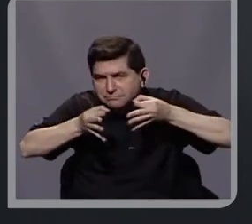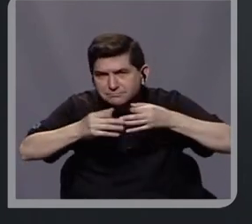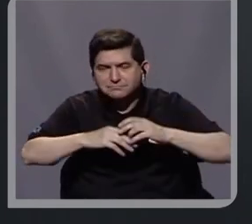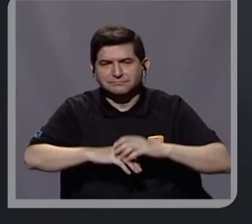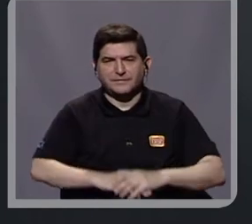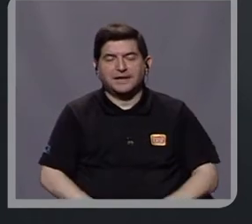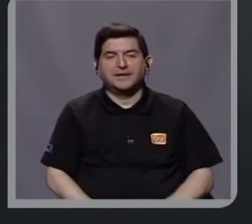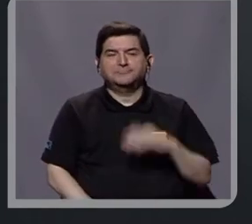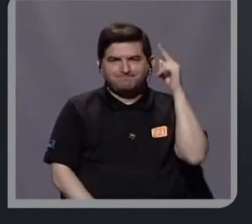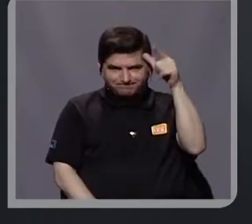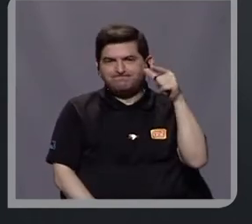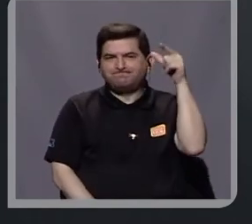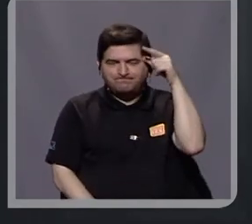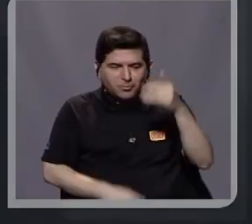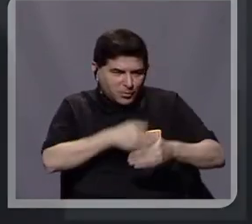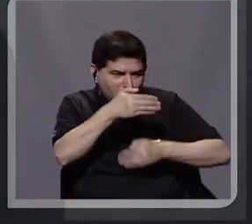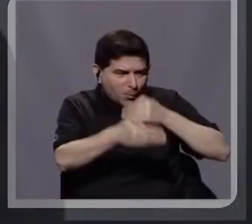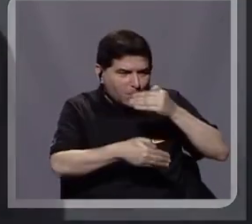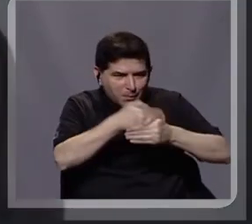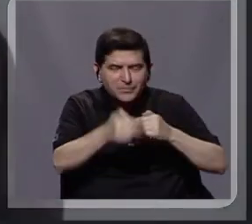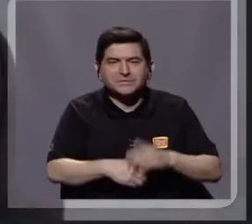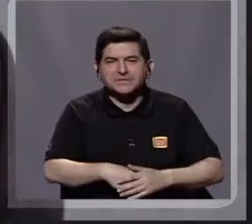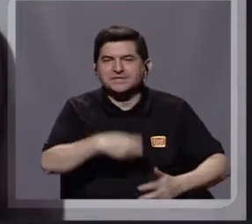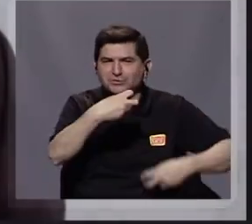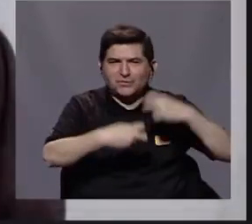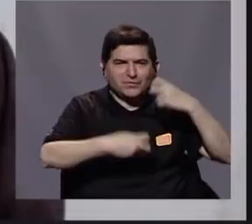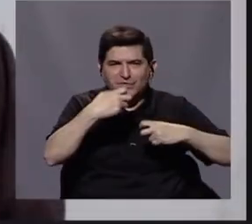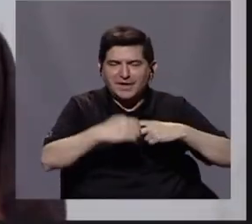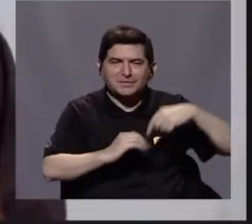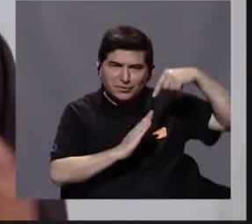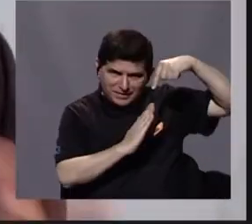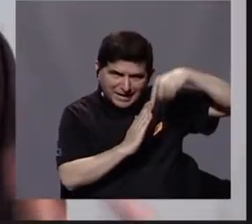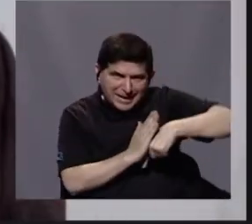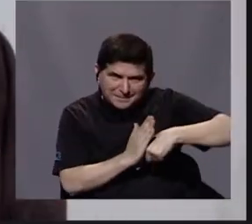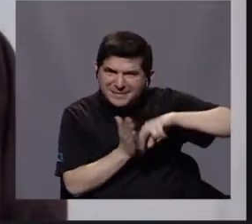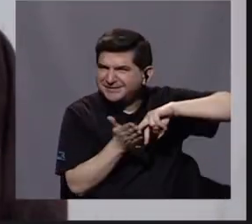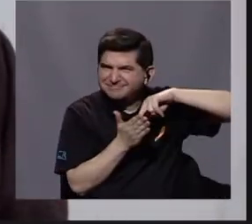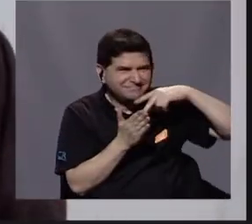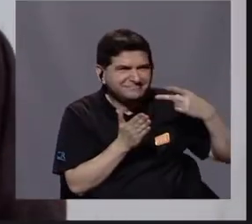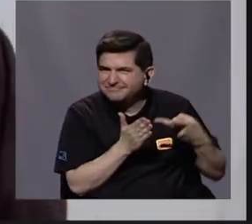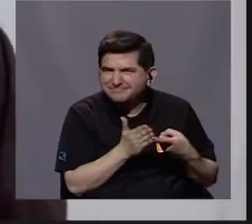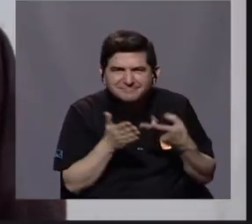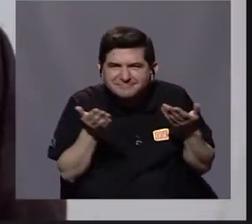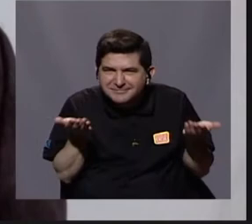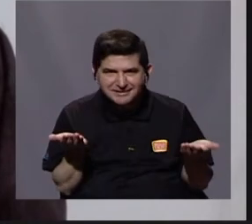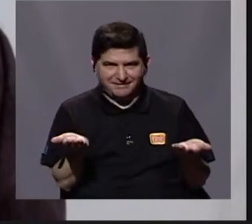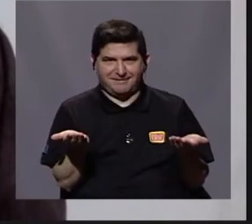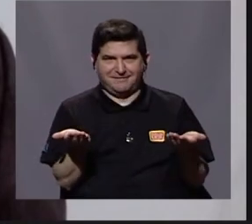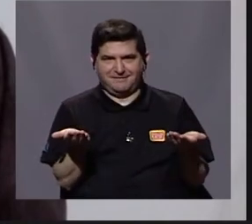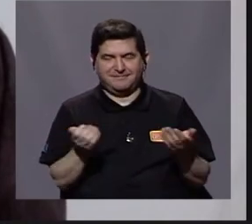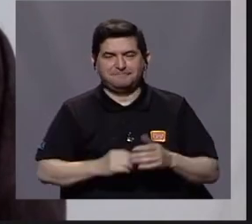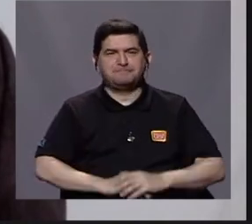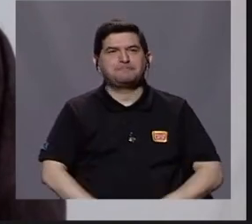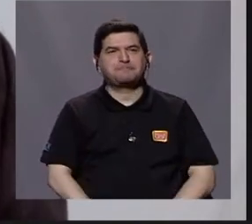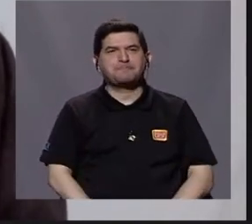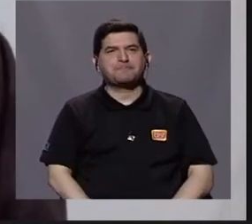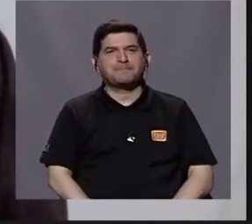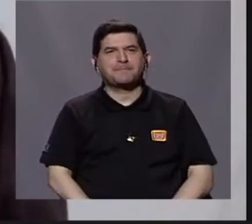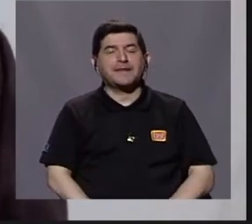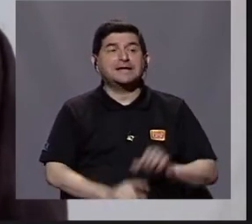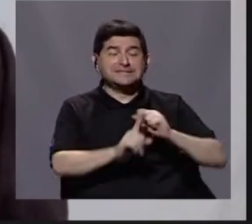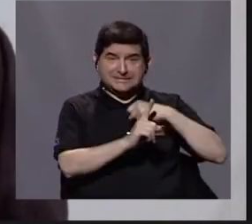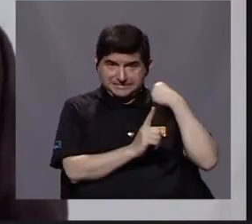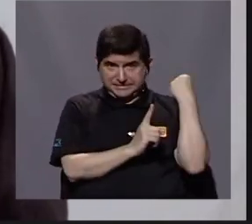indudablemente estos problemas estructurales, cuando hablamos de problemas estructurales, estamos hablando de